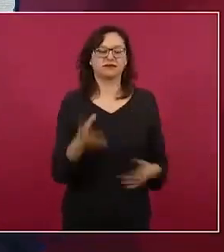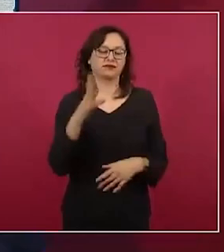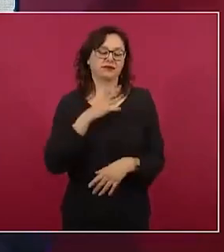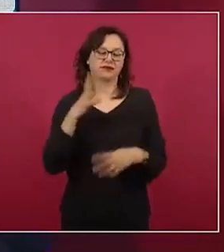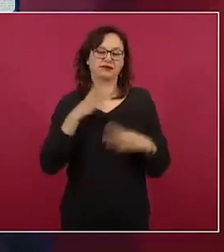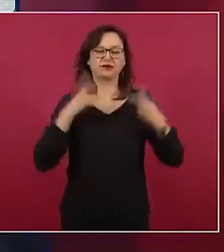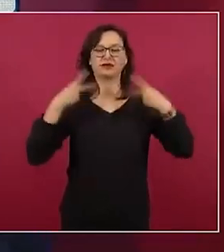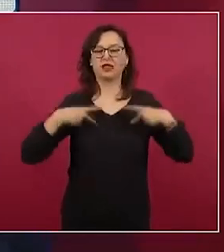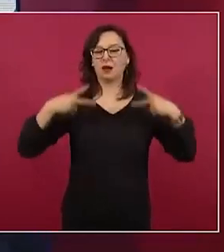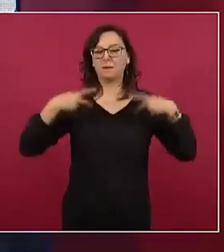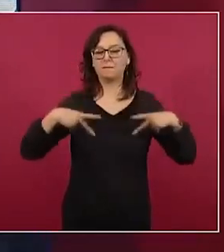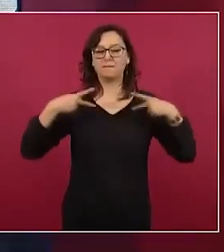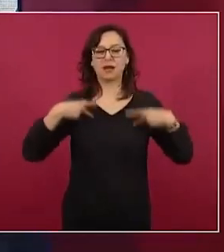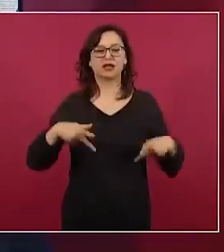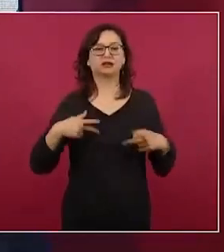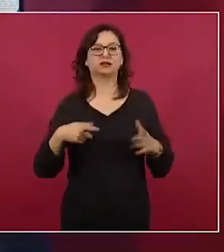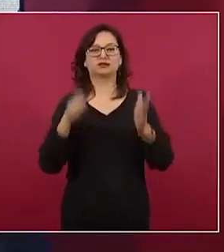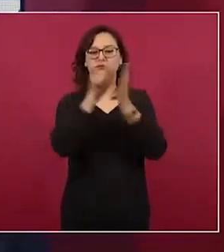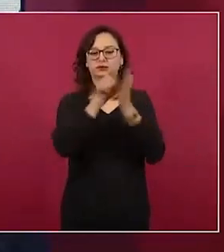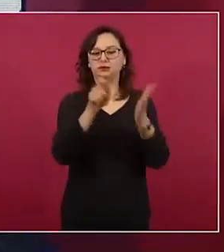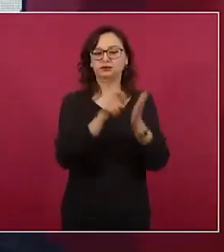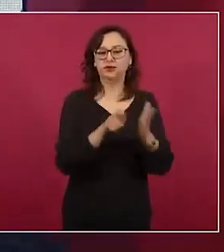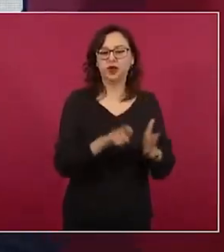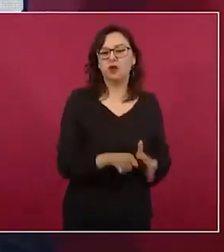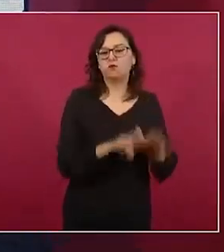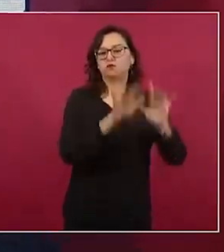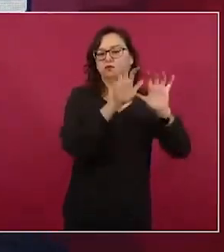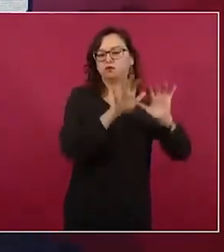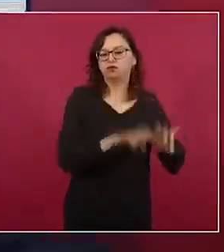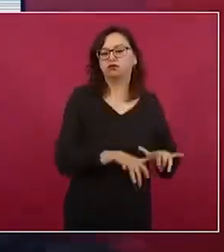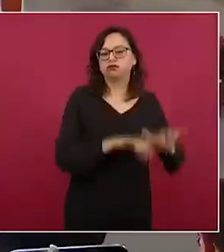que